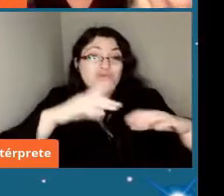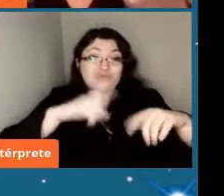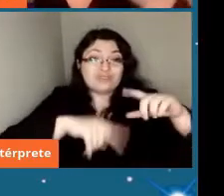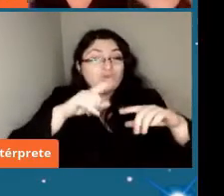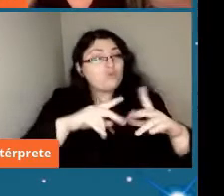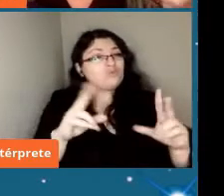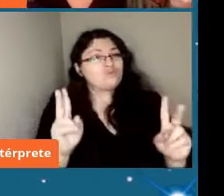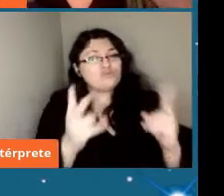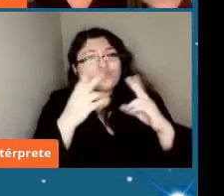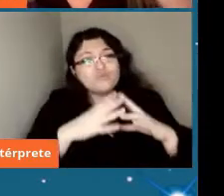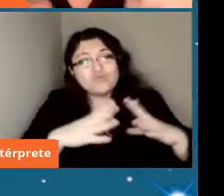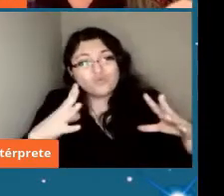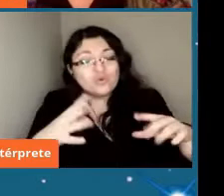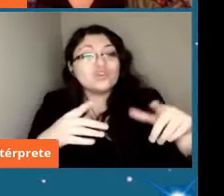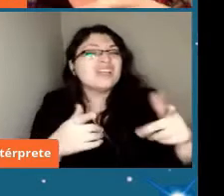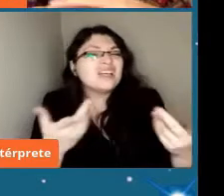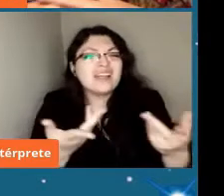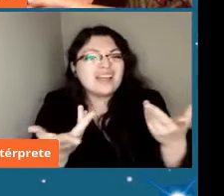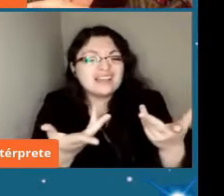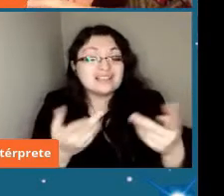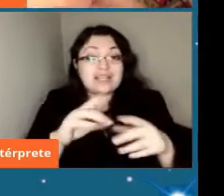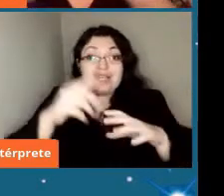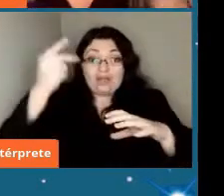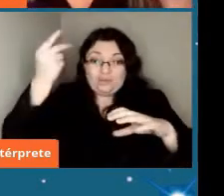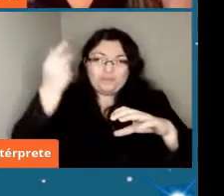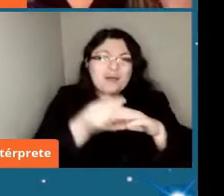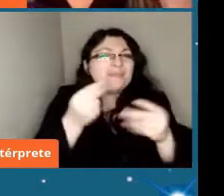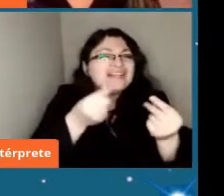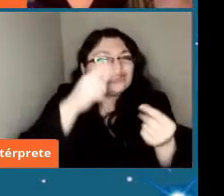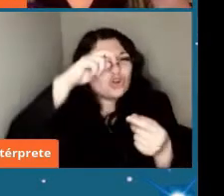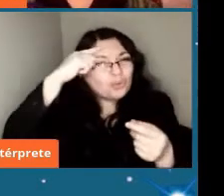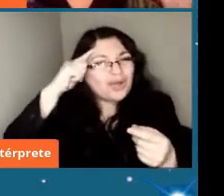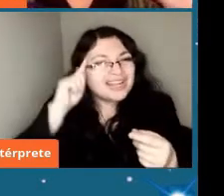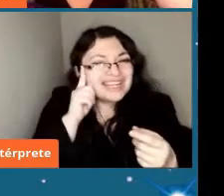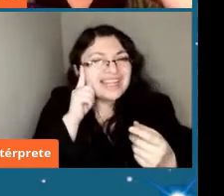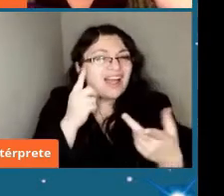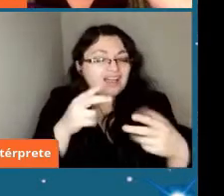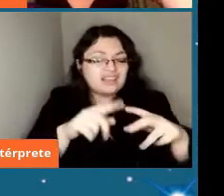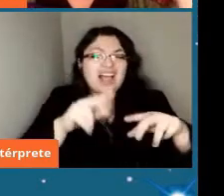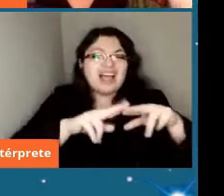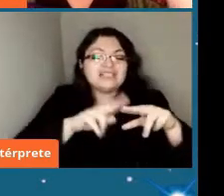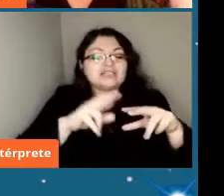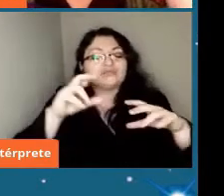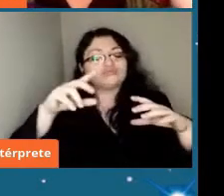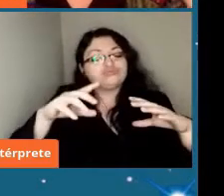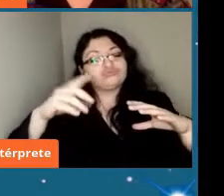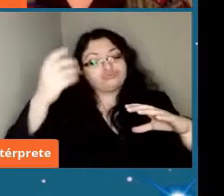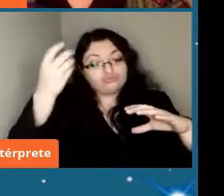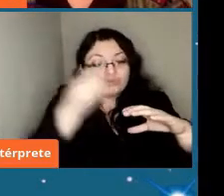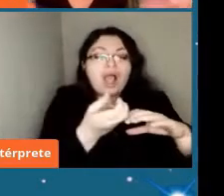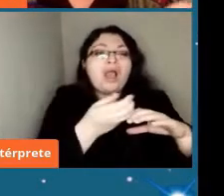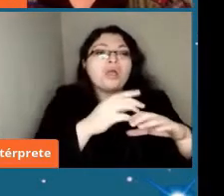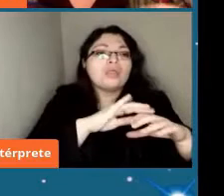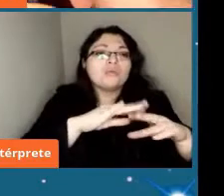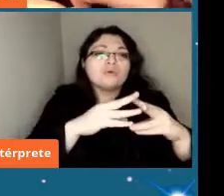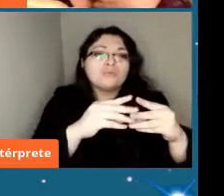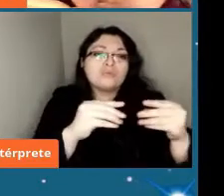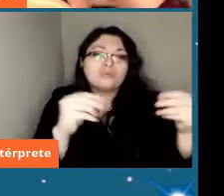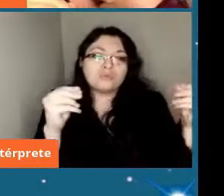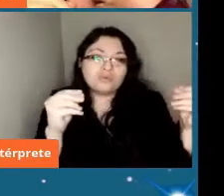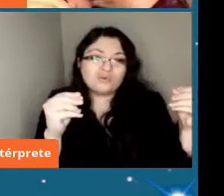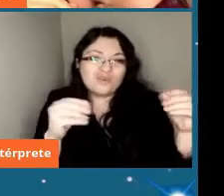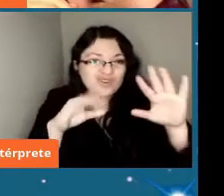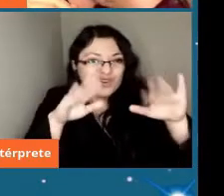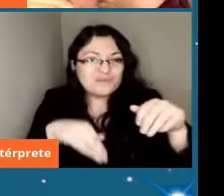que de alguna forma entonces va borrando estas cicatrices que deberían ser casi las mismas que las que uno ve cuando